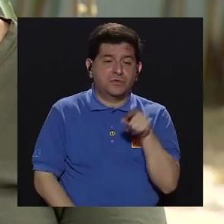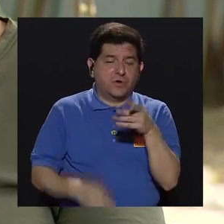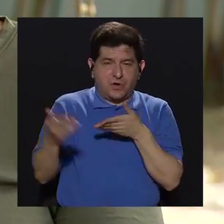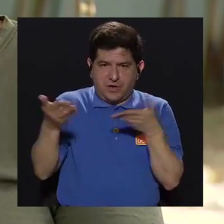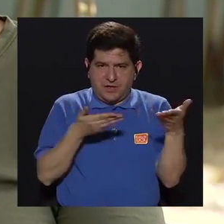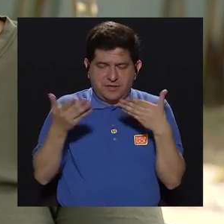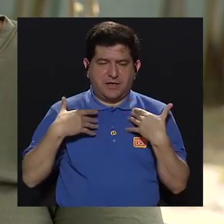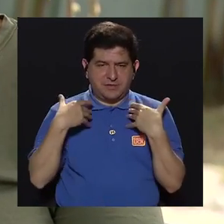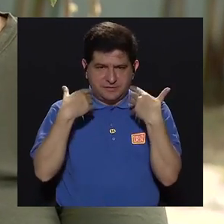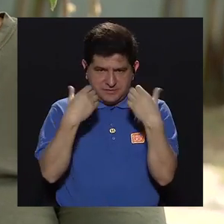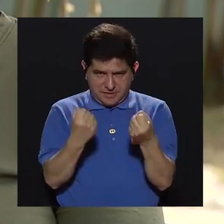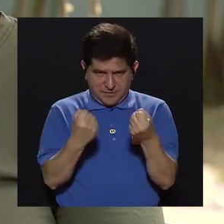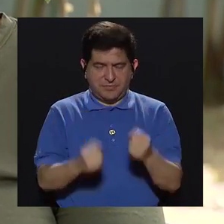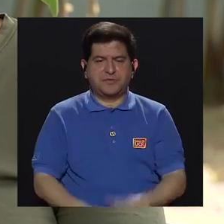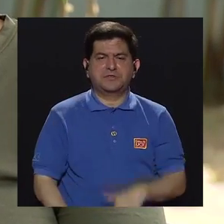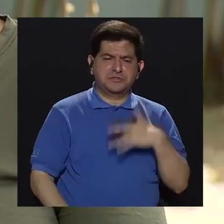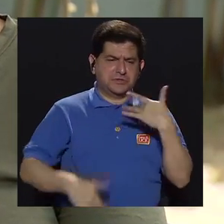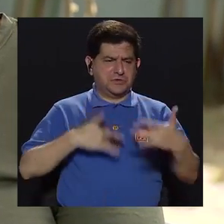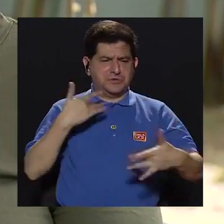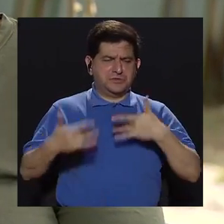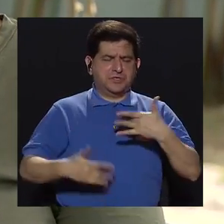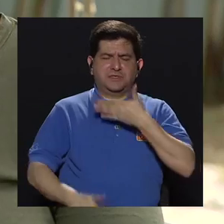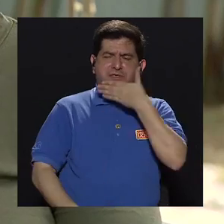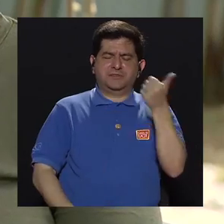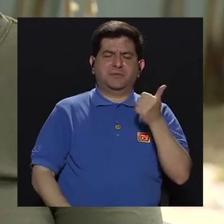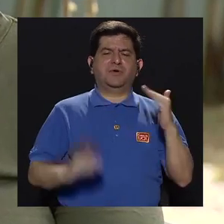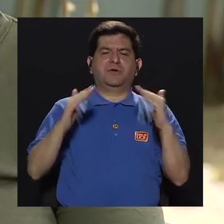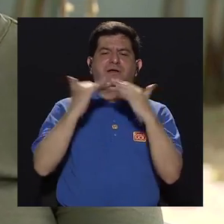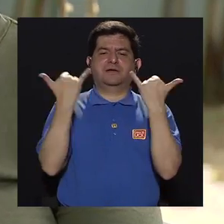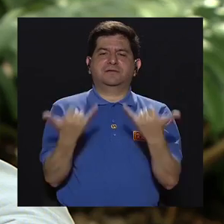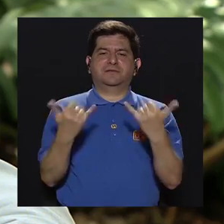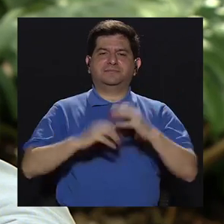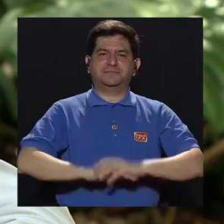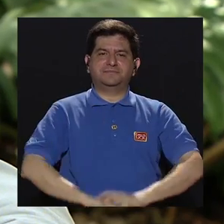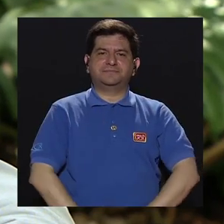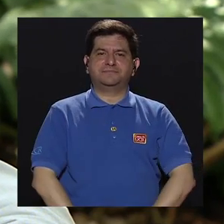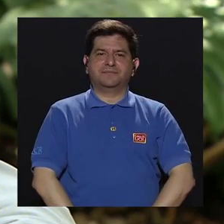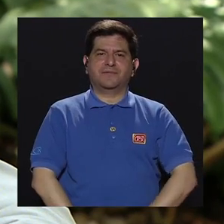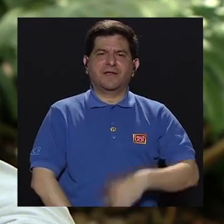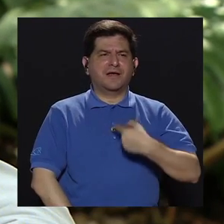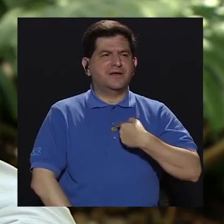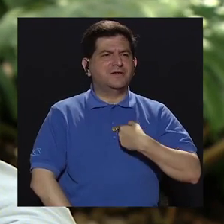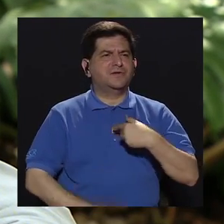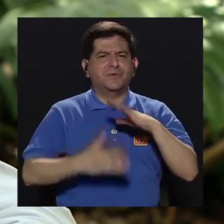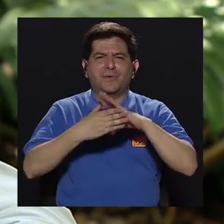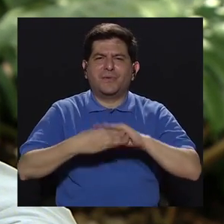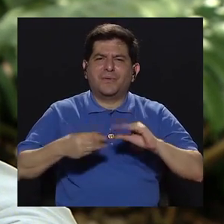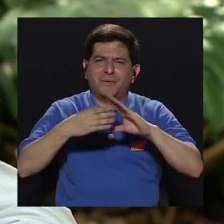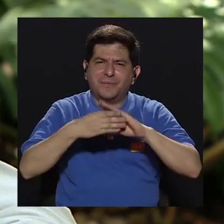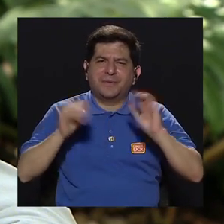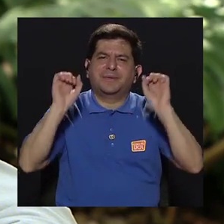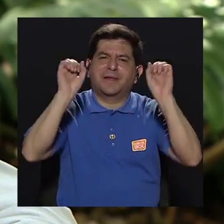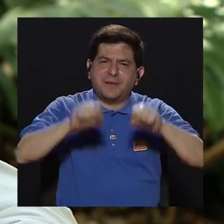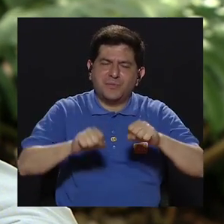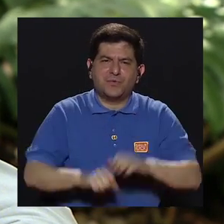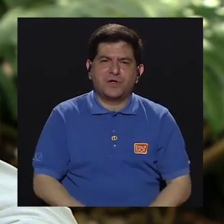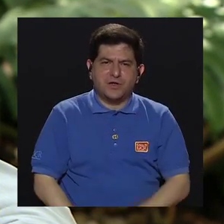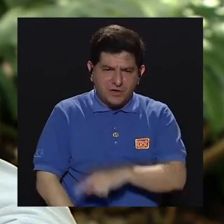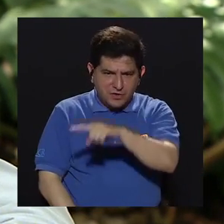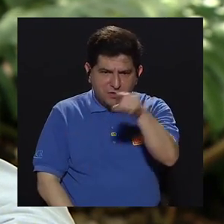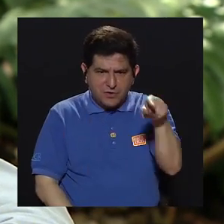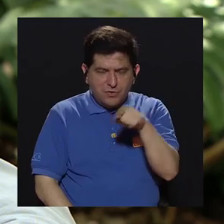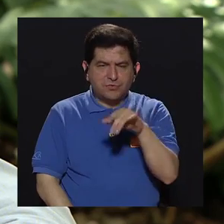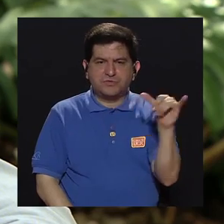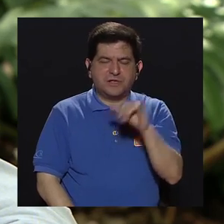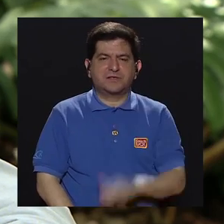servicios de salud y sentirse y estar mejor en su hogar. Sí, yo incluso podría comentar de que casi que ustedes